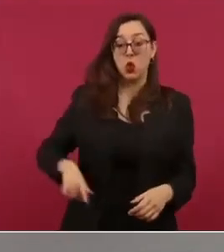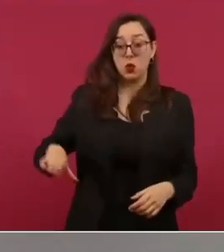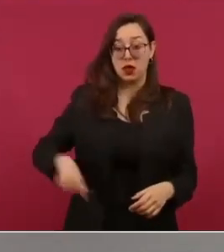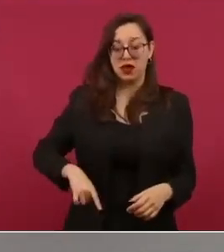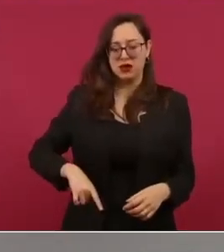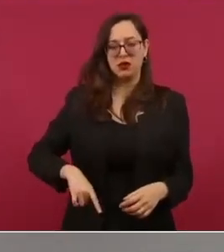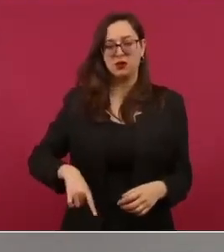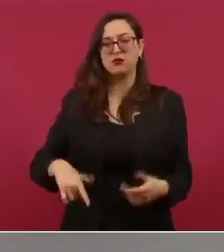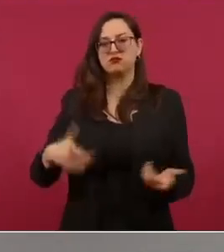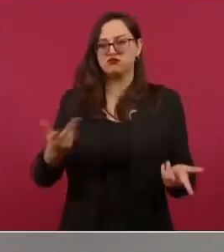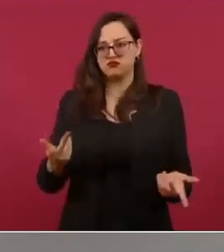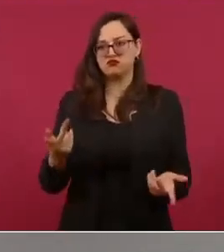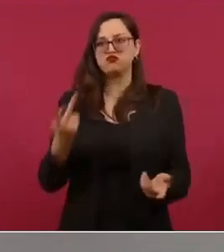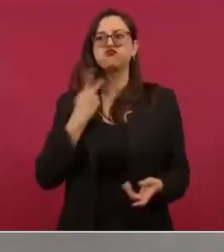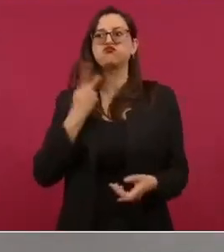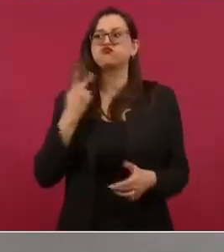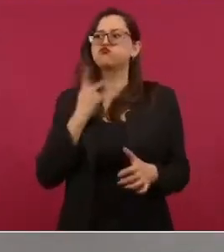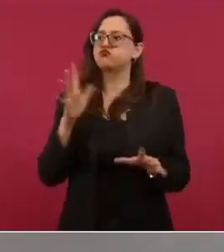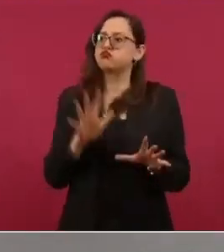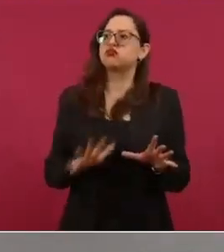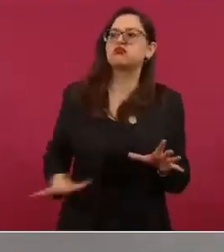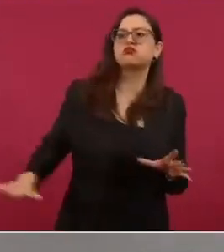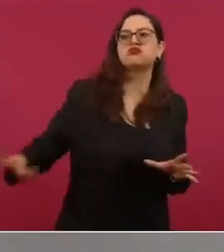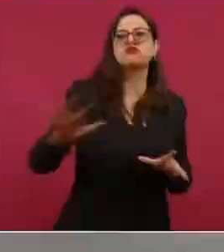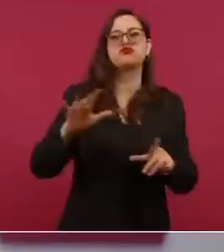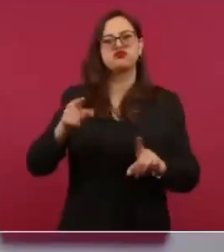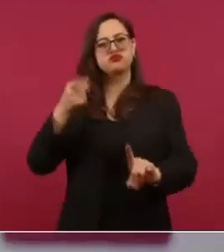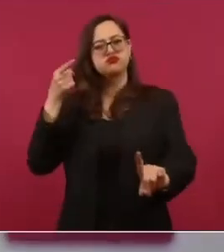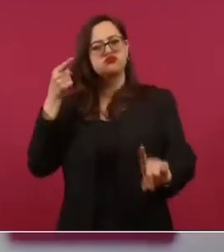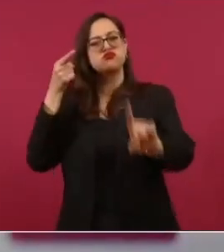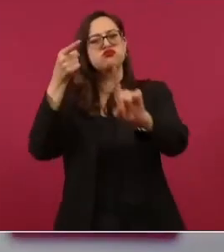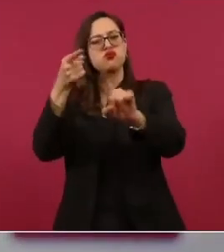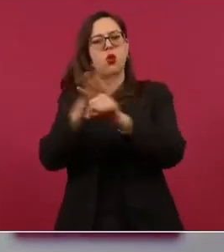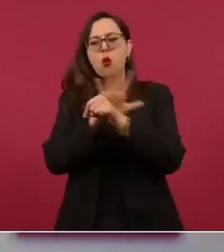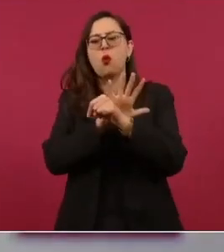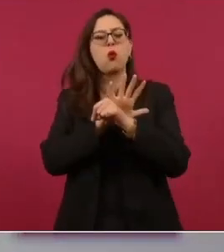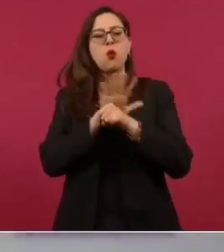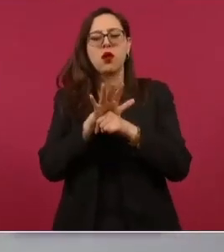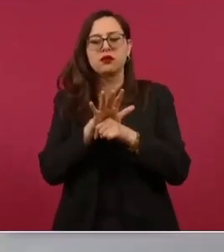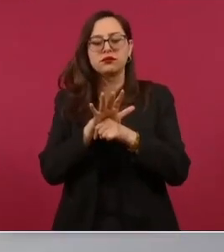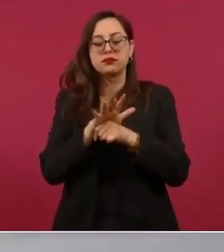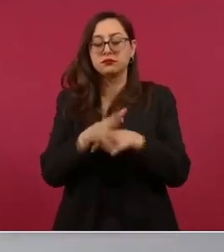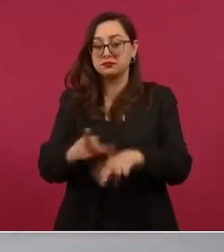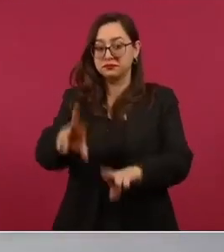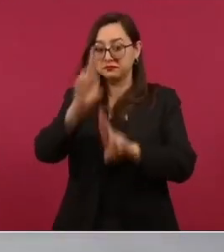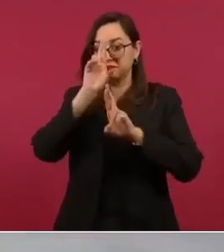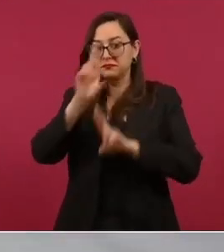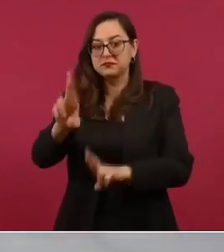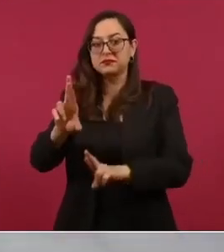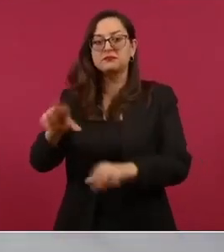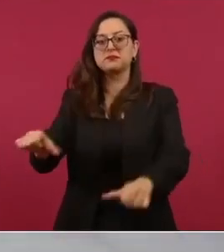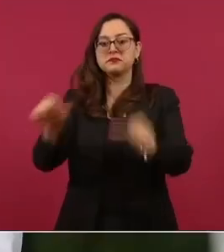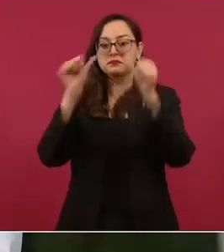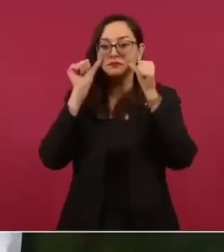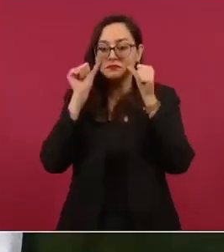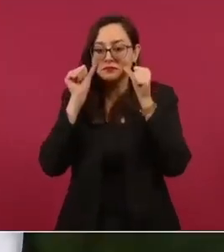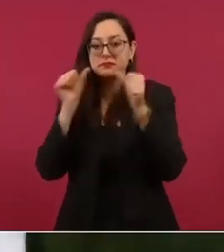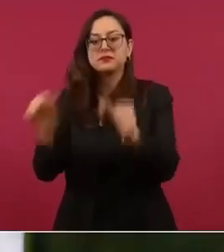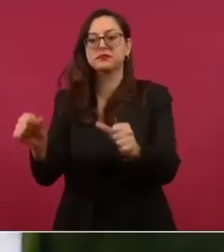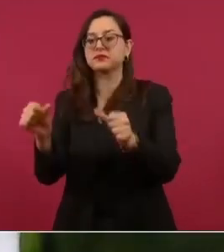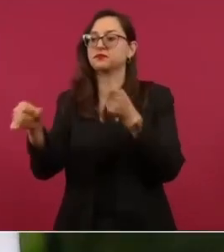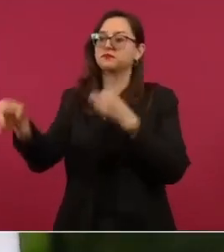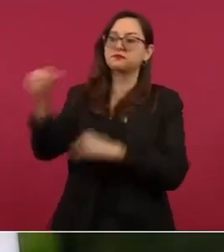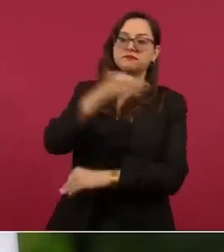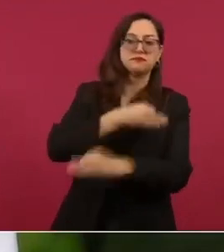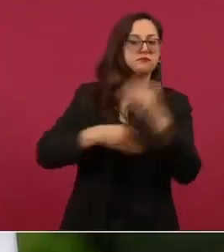terreno de la política social descansa en respetar atender y escuchar a